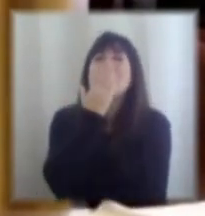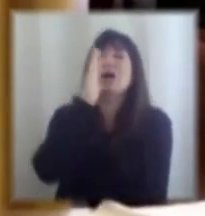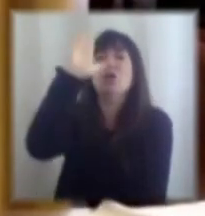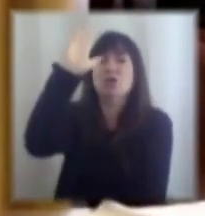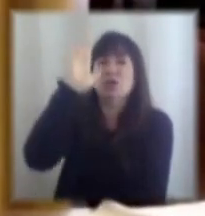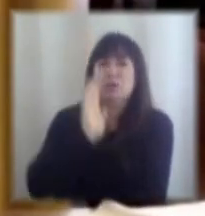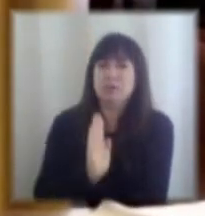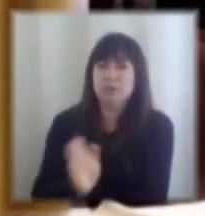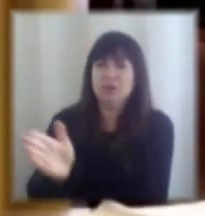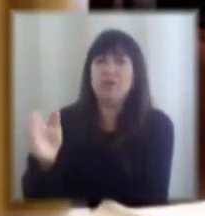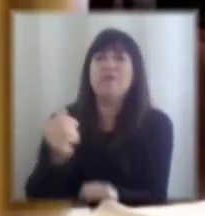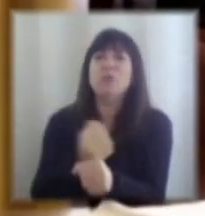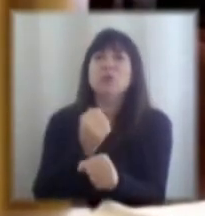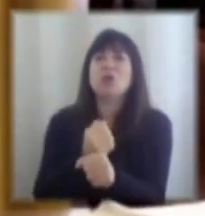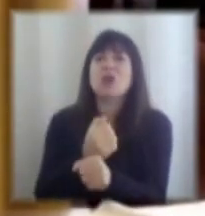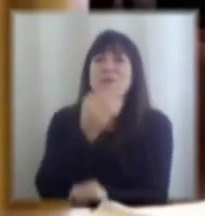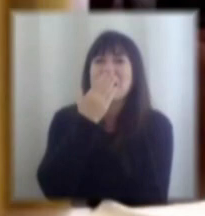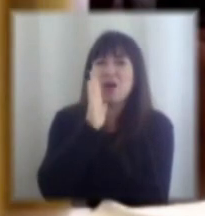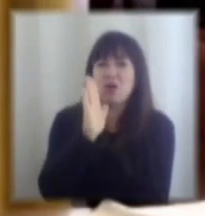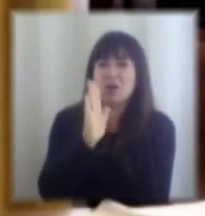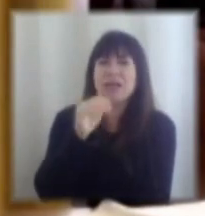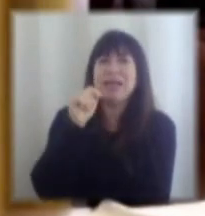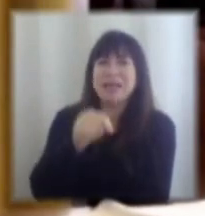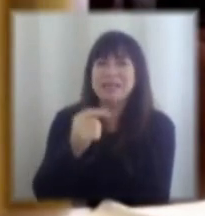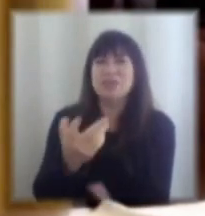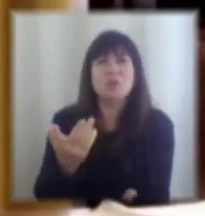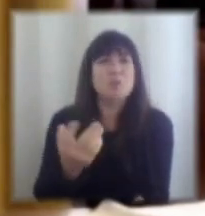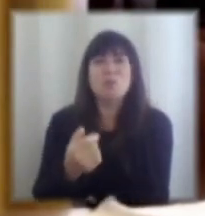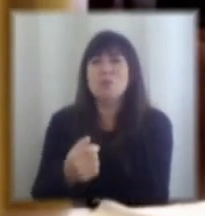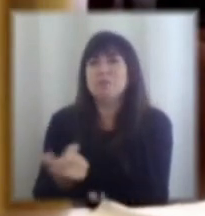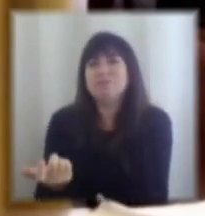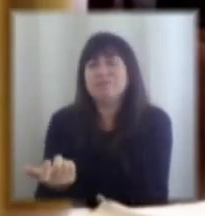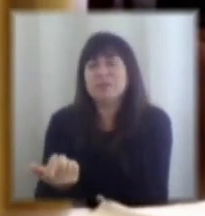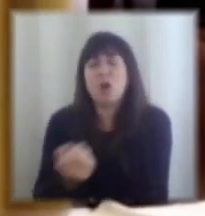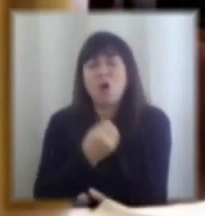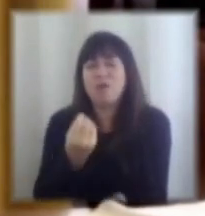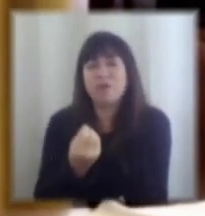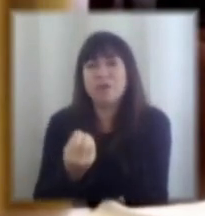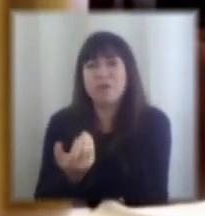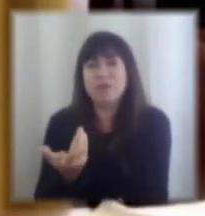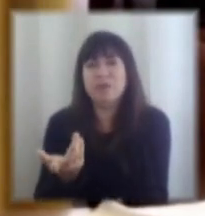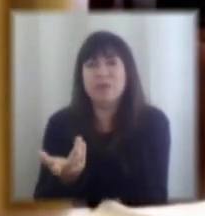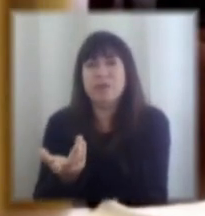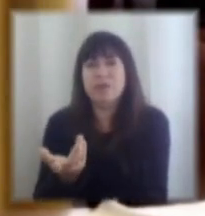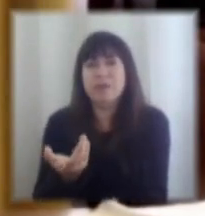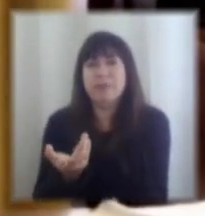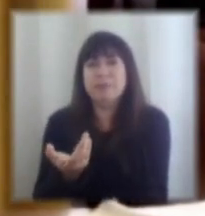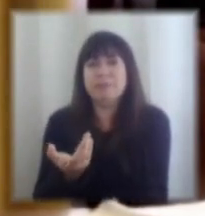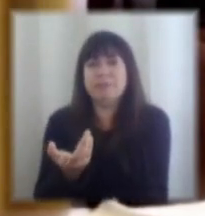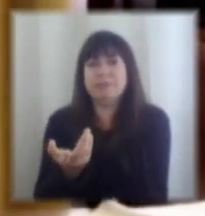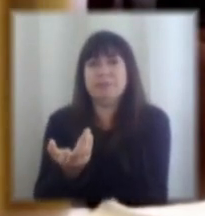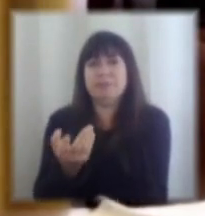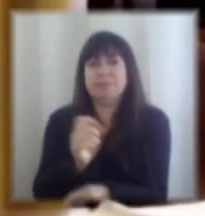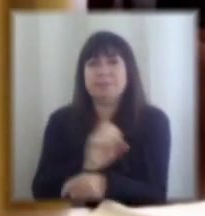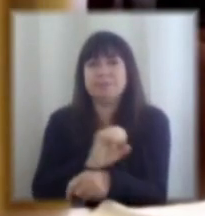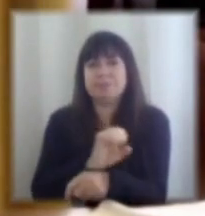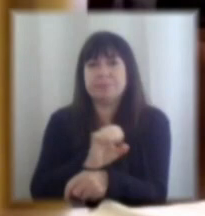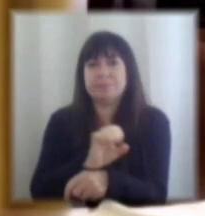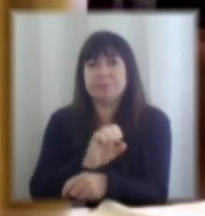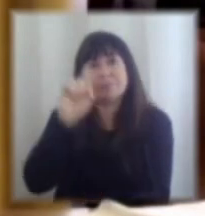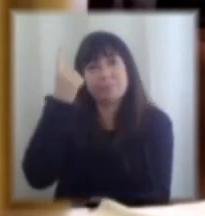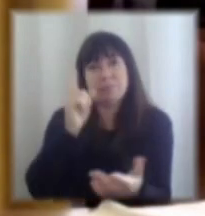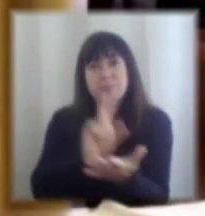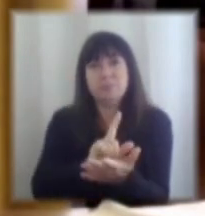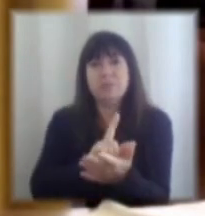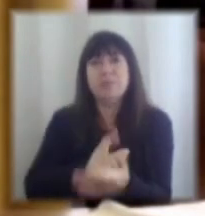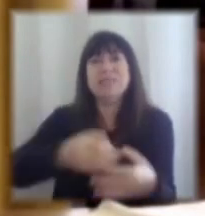es tan obvio es tan evidente a decirlo pero bueno lo digo igual un Estado moderno en primer lugar es aquel que